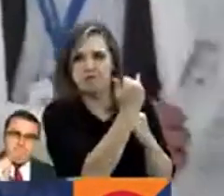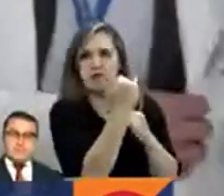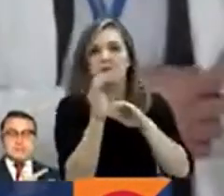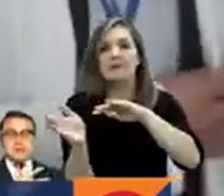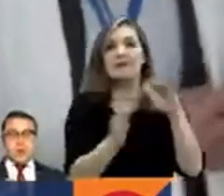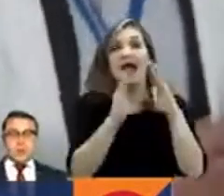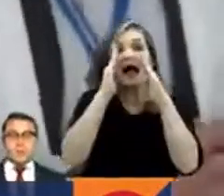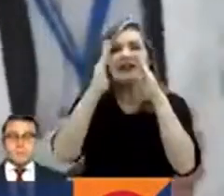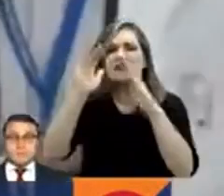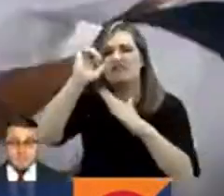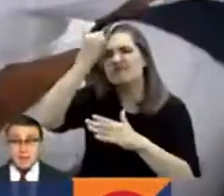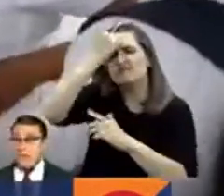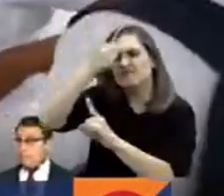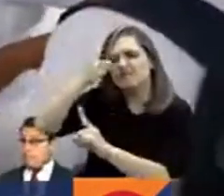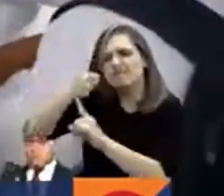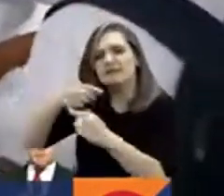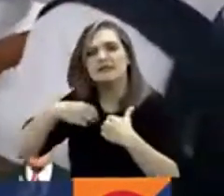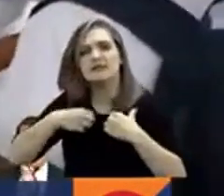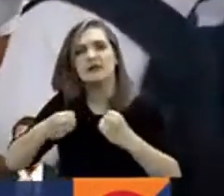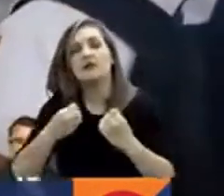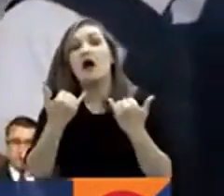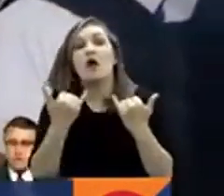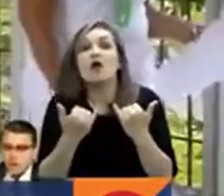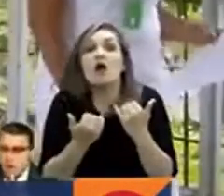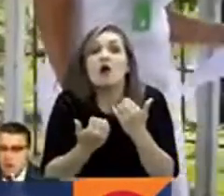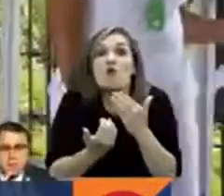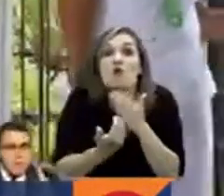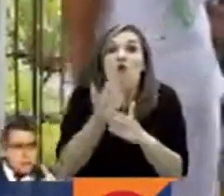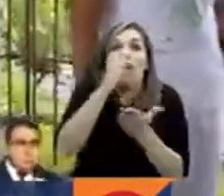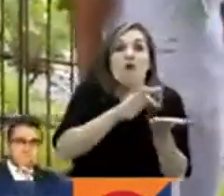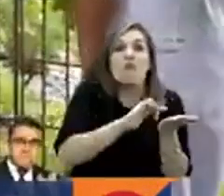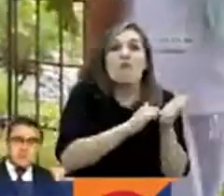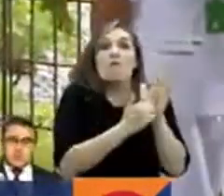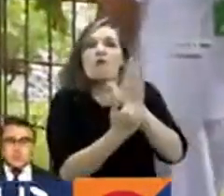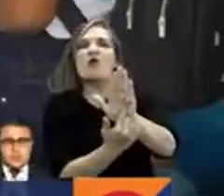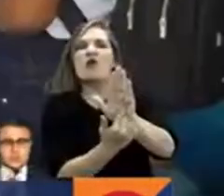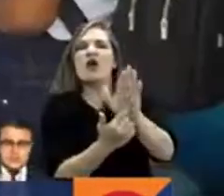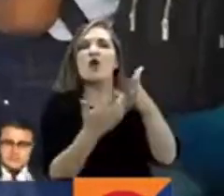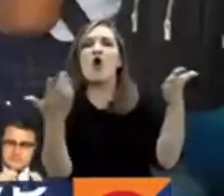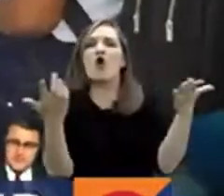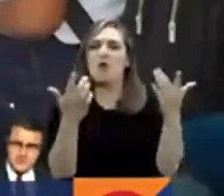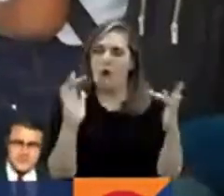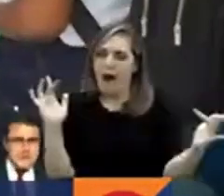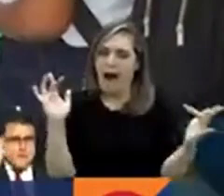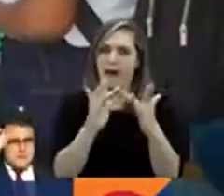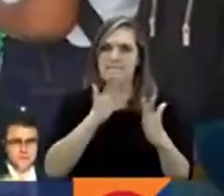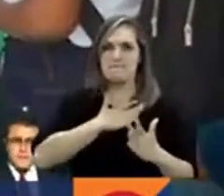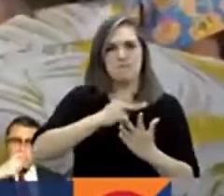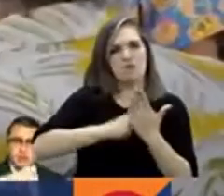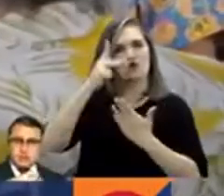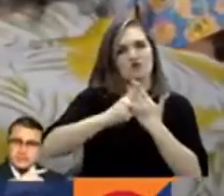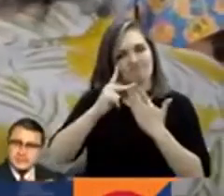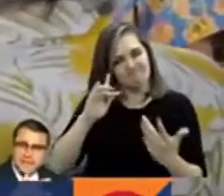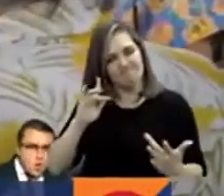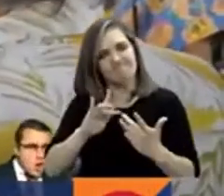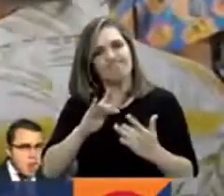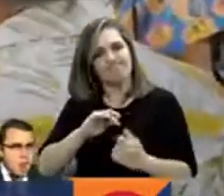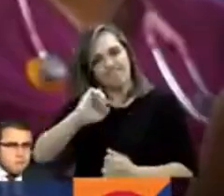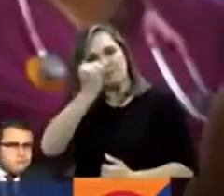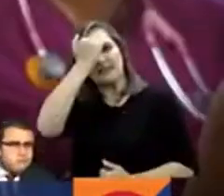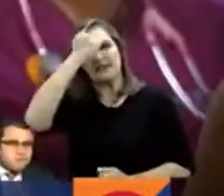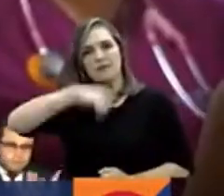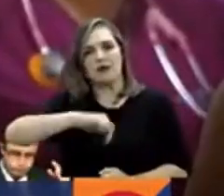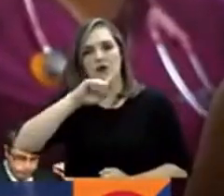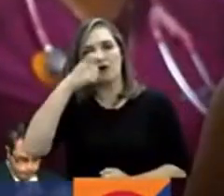Según la ministra de Salud, el modelo de atención primaria en salud será el programa bandera de este gobierno. Será la atención